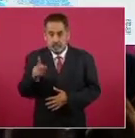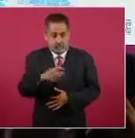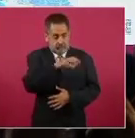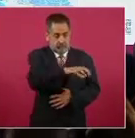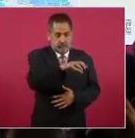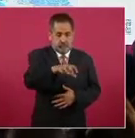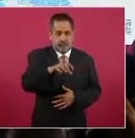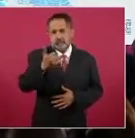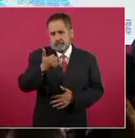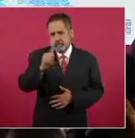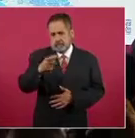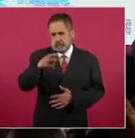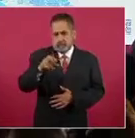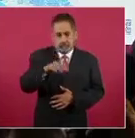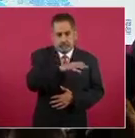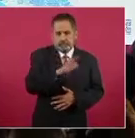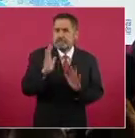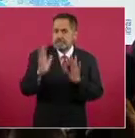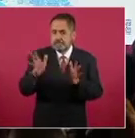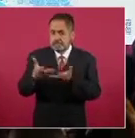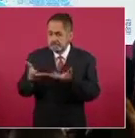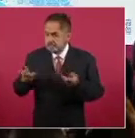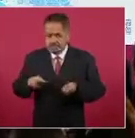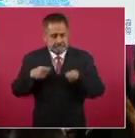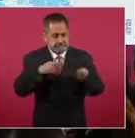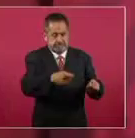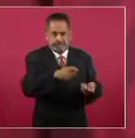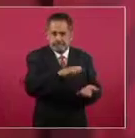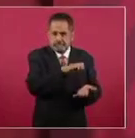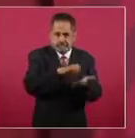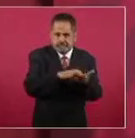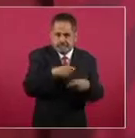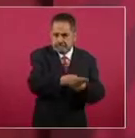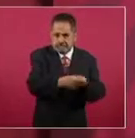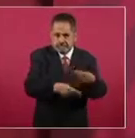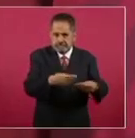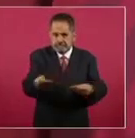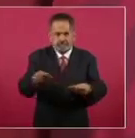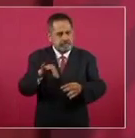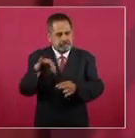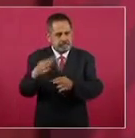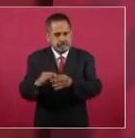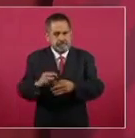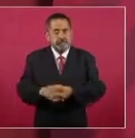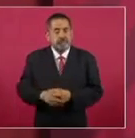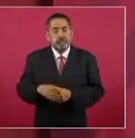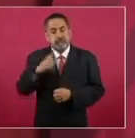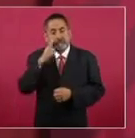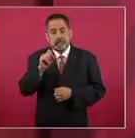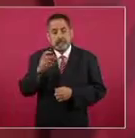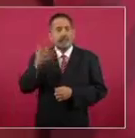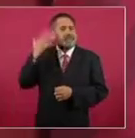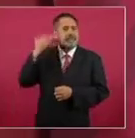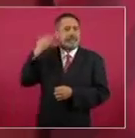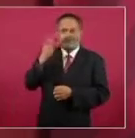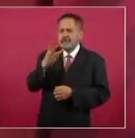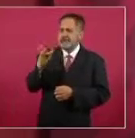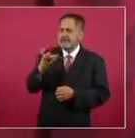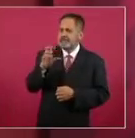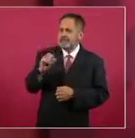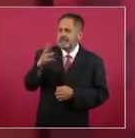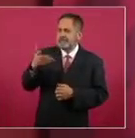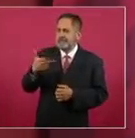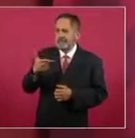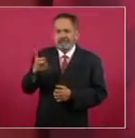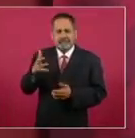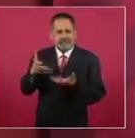También se ha logrado la reversión de 305 hectáreas de tierras en un predio conocido